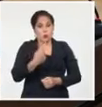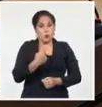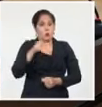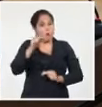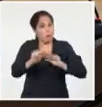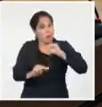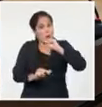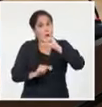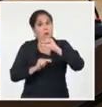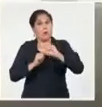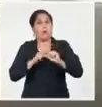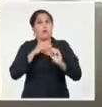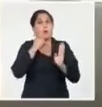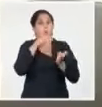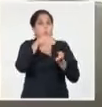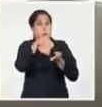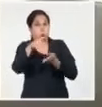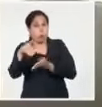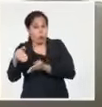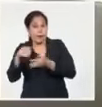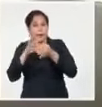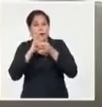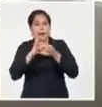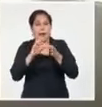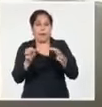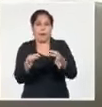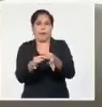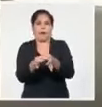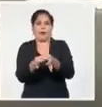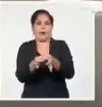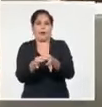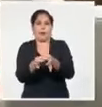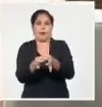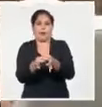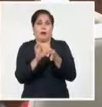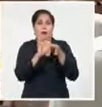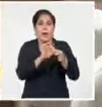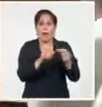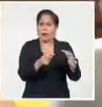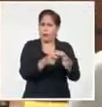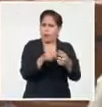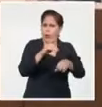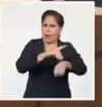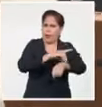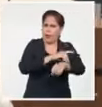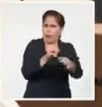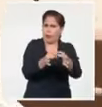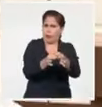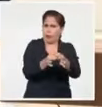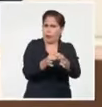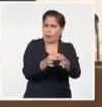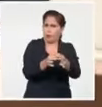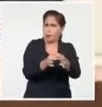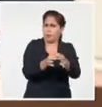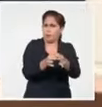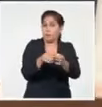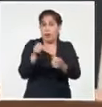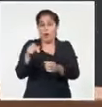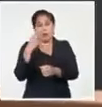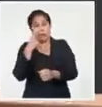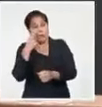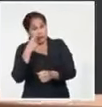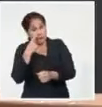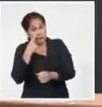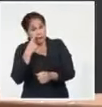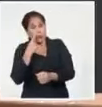en la movilidad y en los casos graves también. ¿Ha bajado los graves y los graves y los críticos han bajado? La correspondencia entre lo que estamos viendo